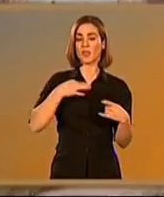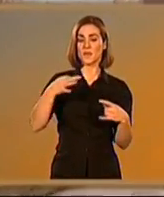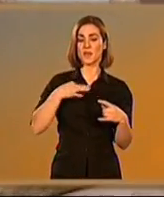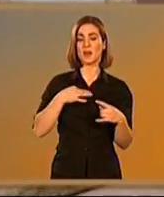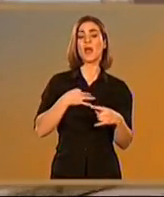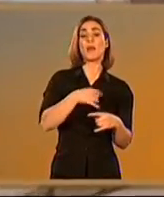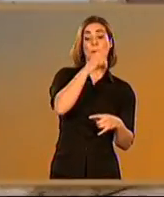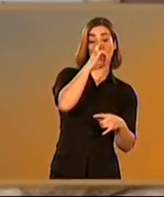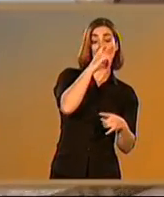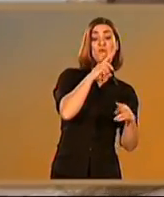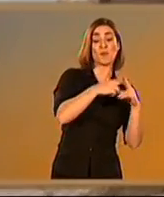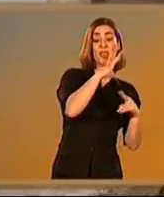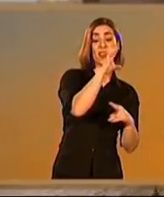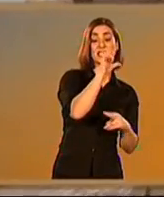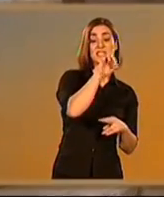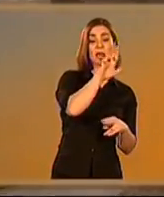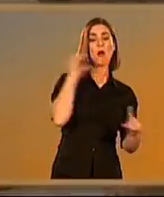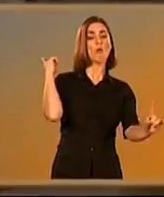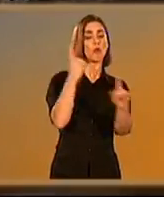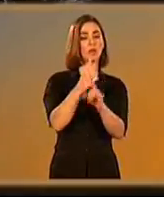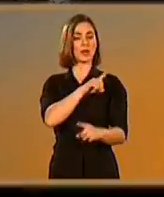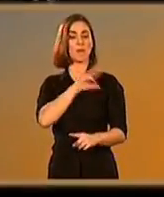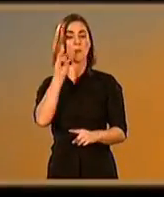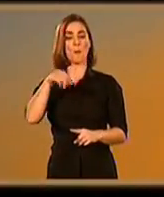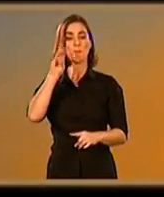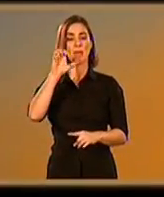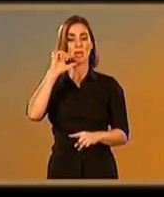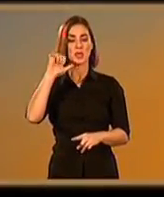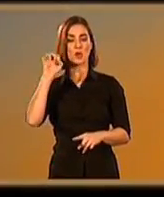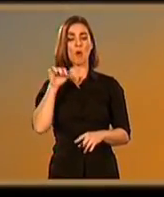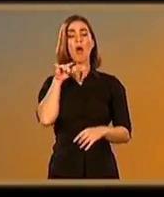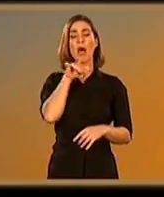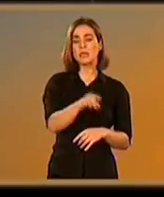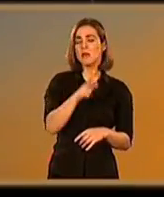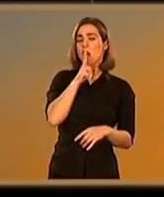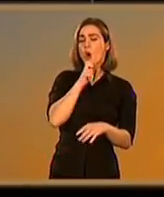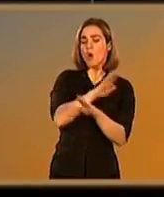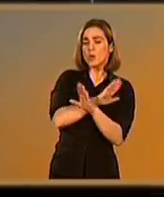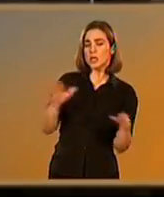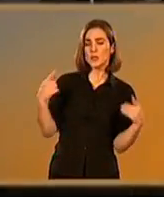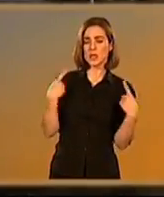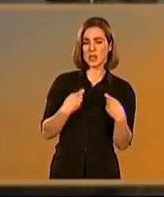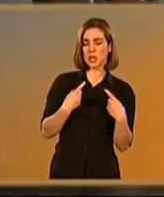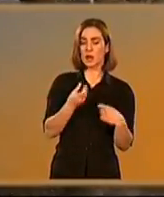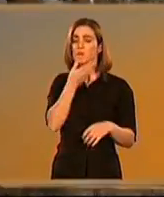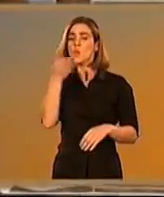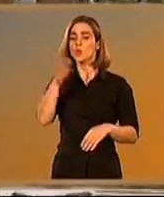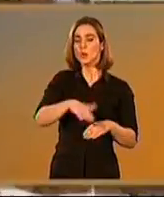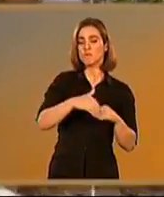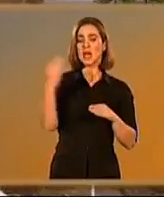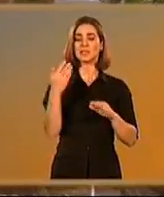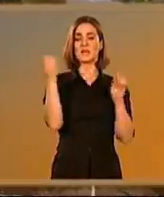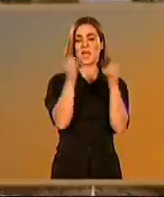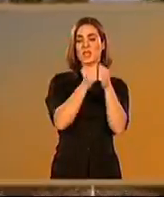civil entre César y Pompeyo que implicó gravemente a esta ciudad. En un terrible asedio en el que murieron más de 20.000 personas,